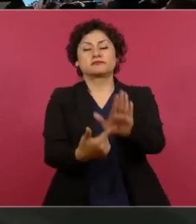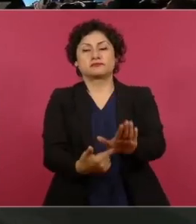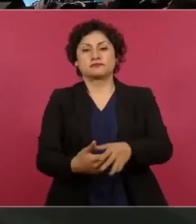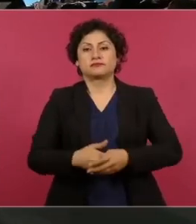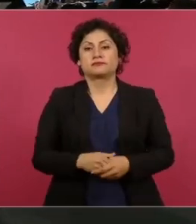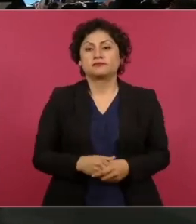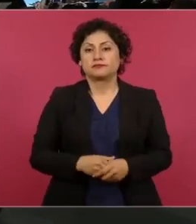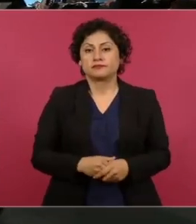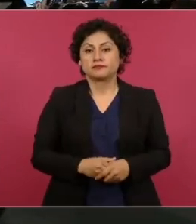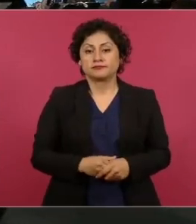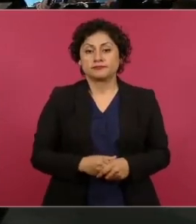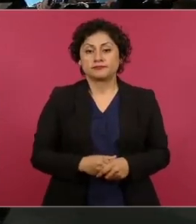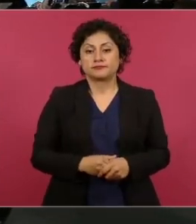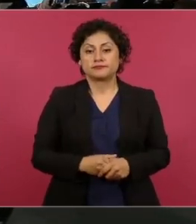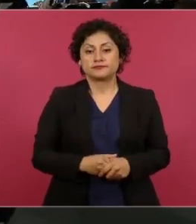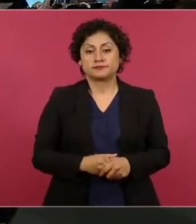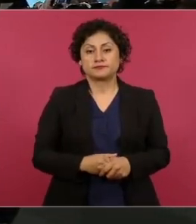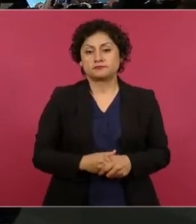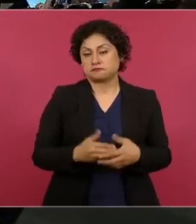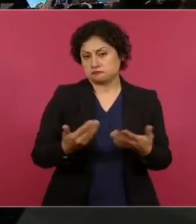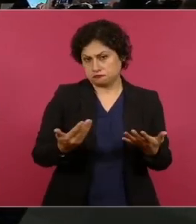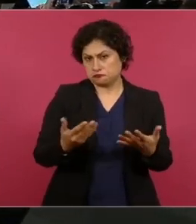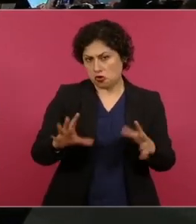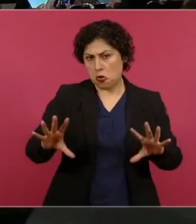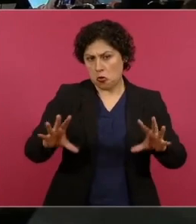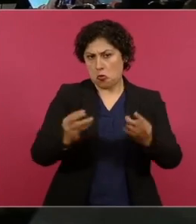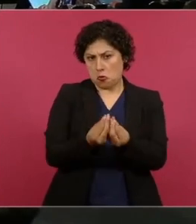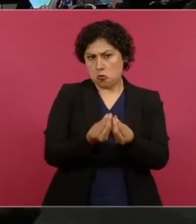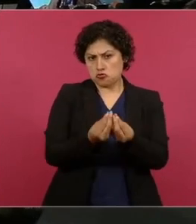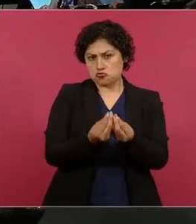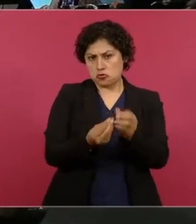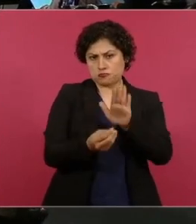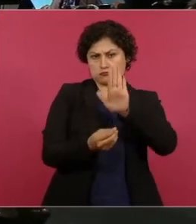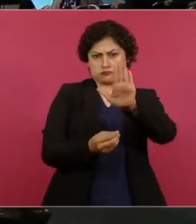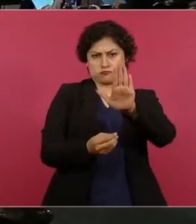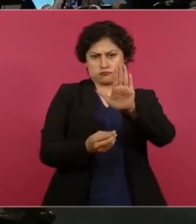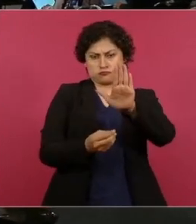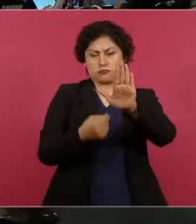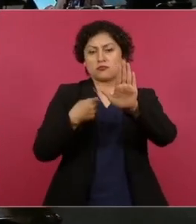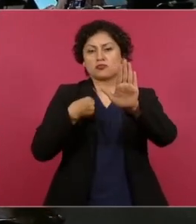Bueno, las dos, pero yo voy a leer la postdata.